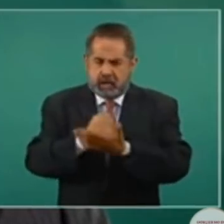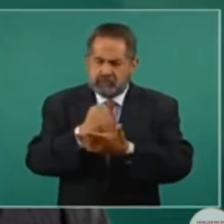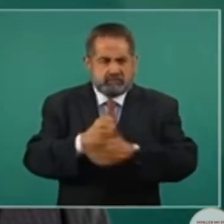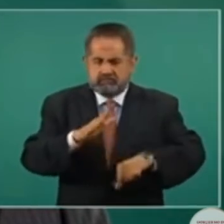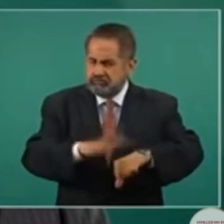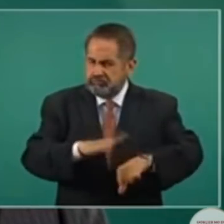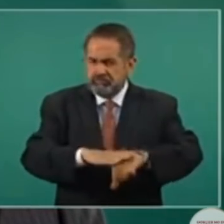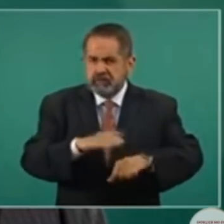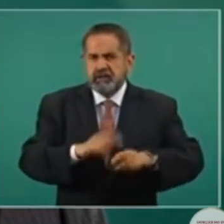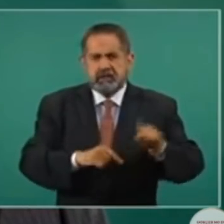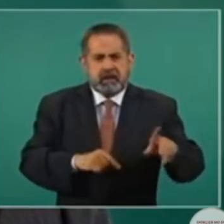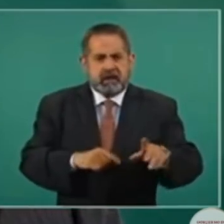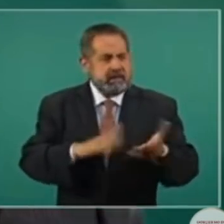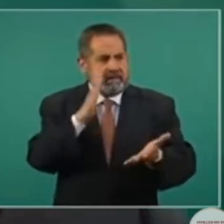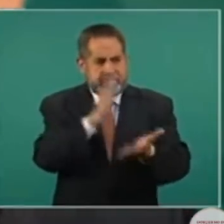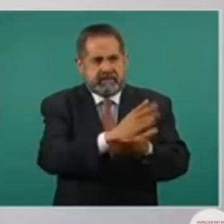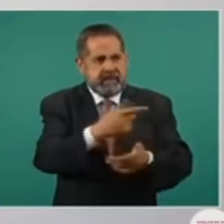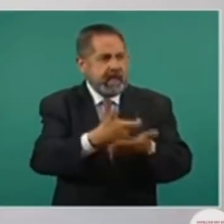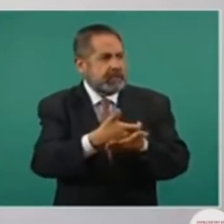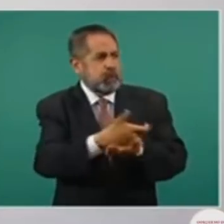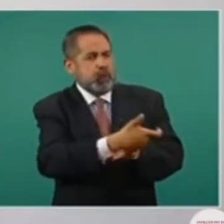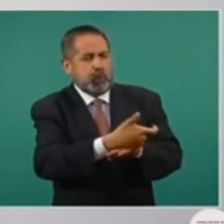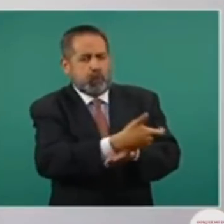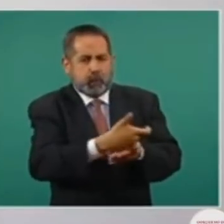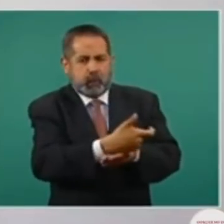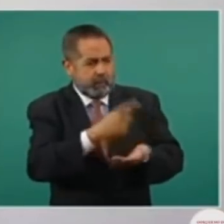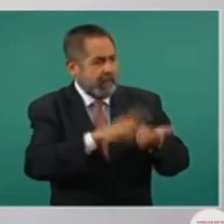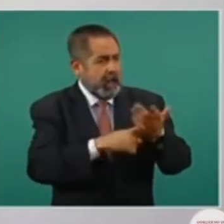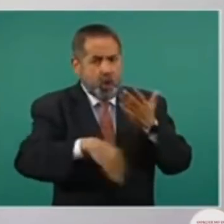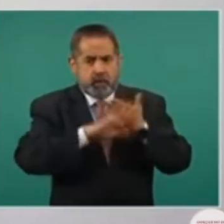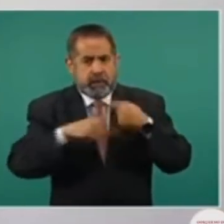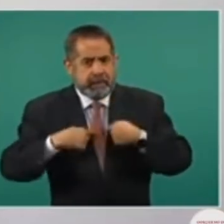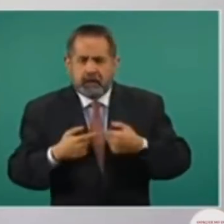de que se suspenda ese financiamiento.